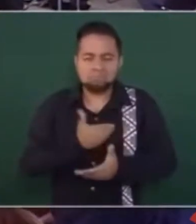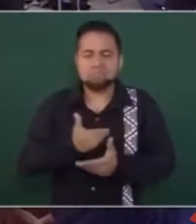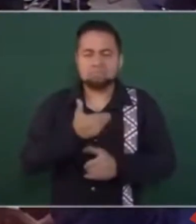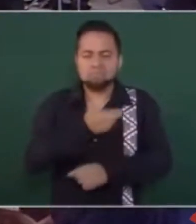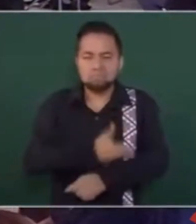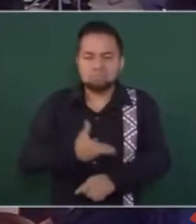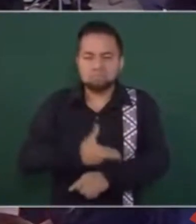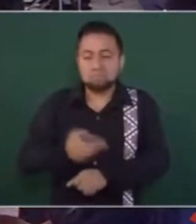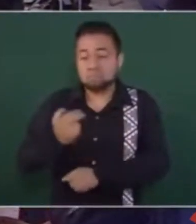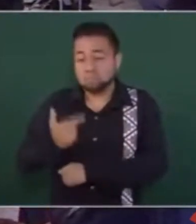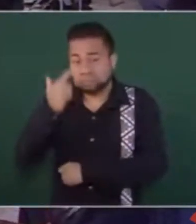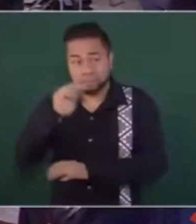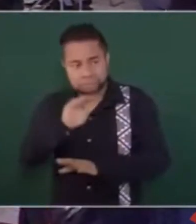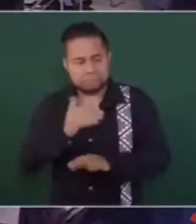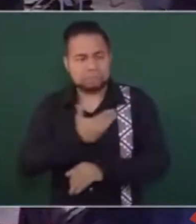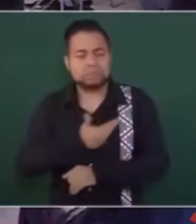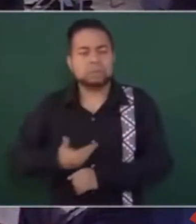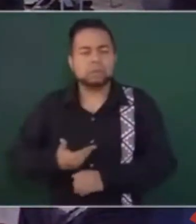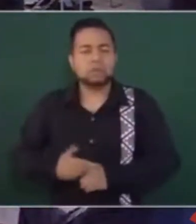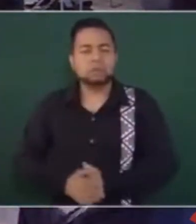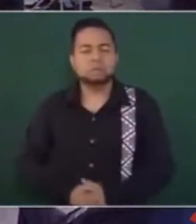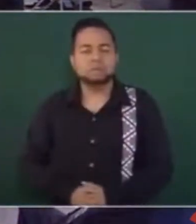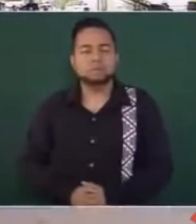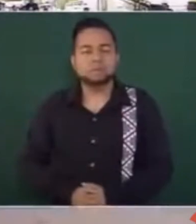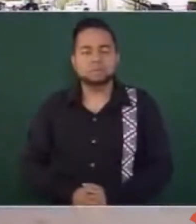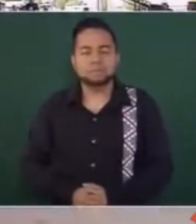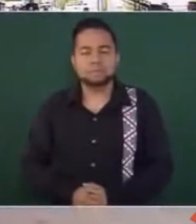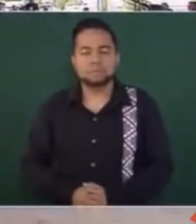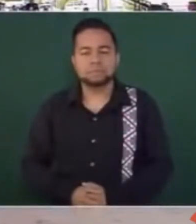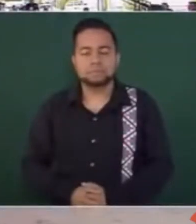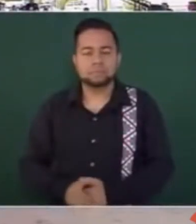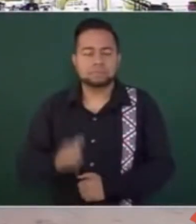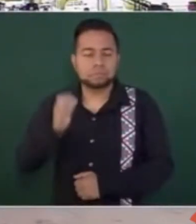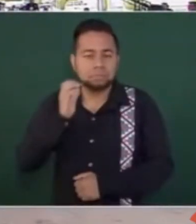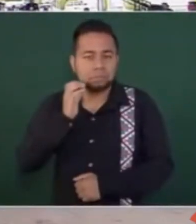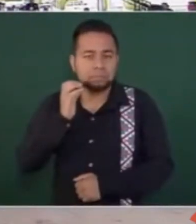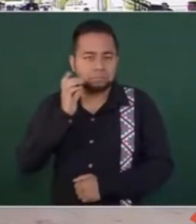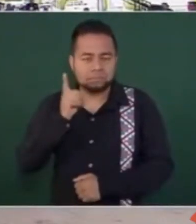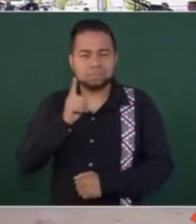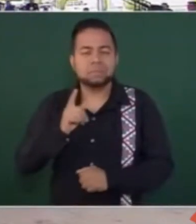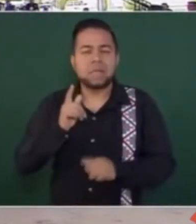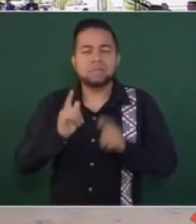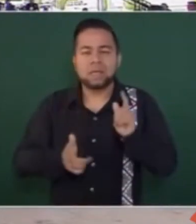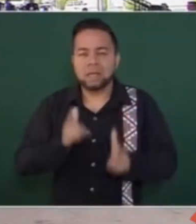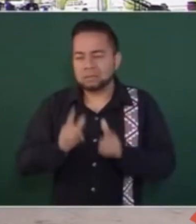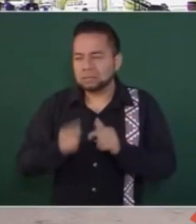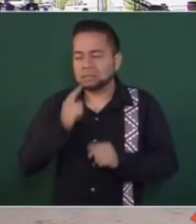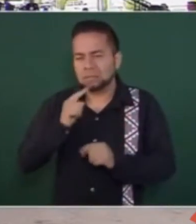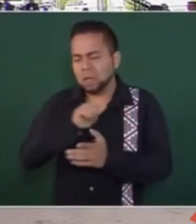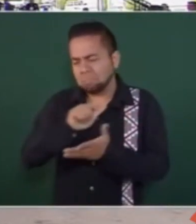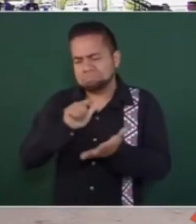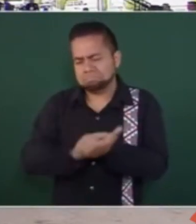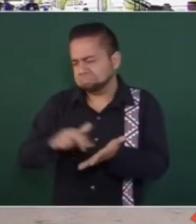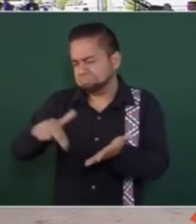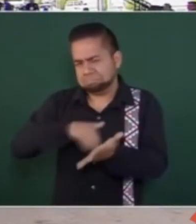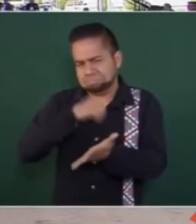en ese sentido presidente, el Congreso de Texas aprobó recientemente la ley